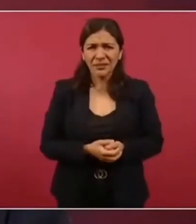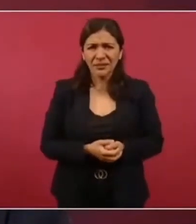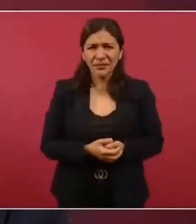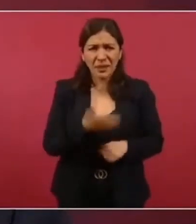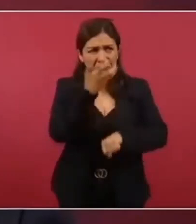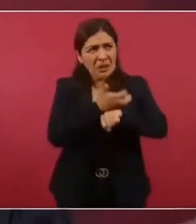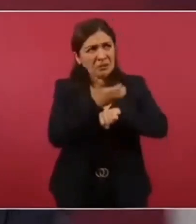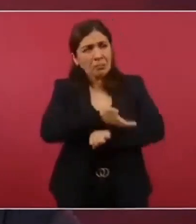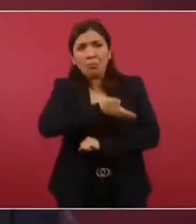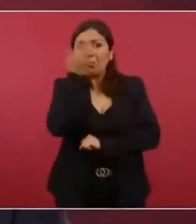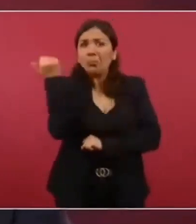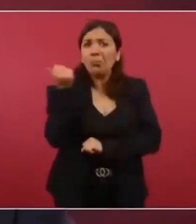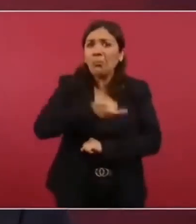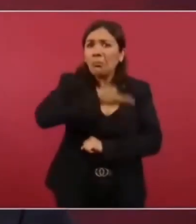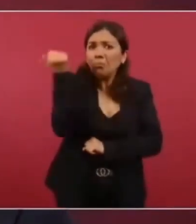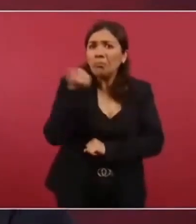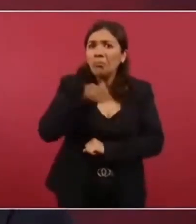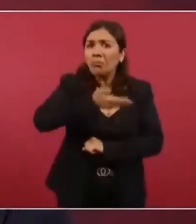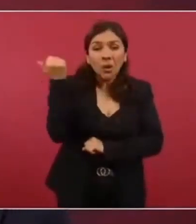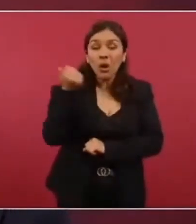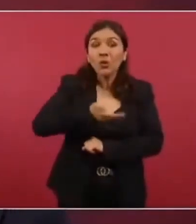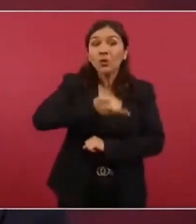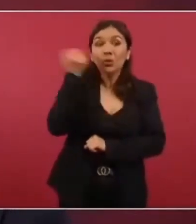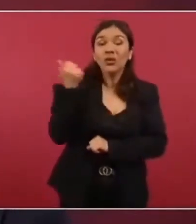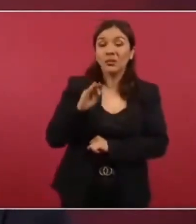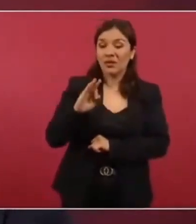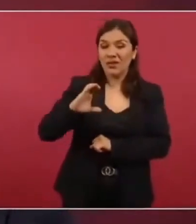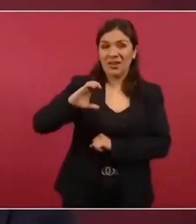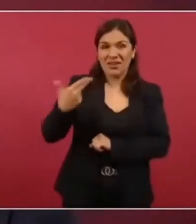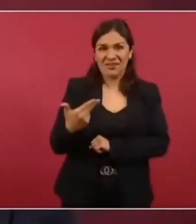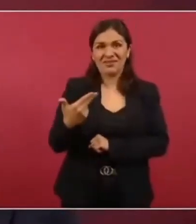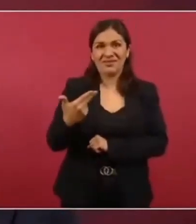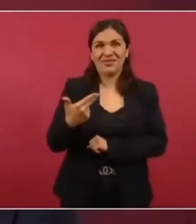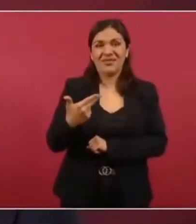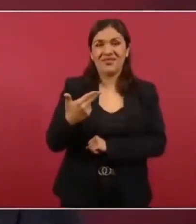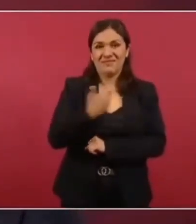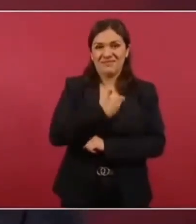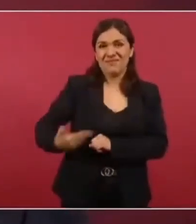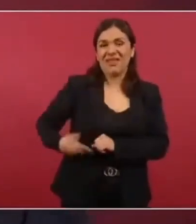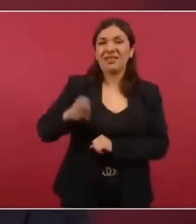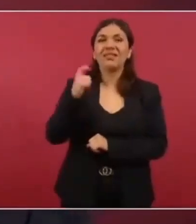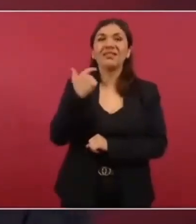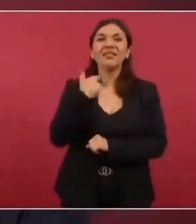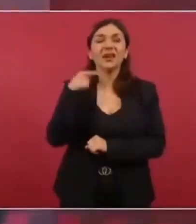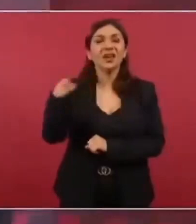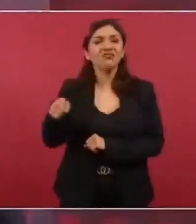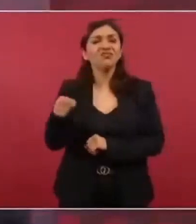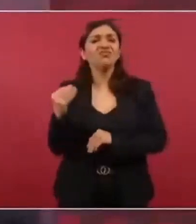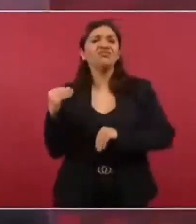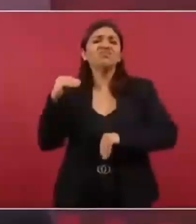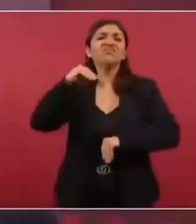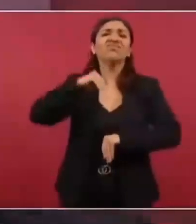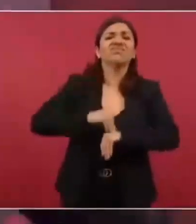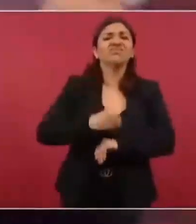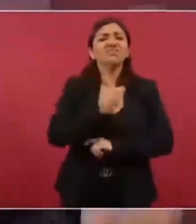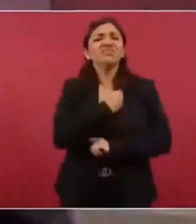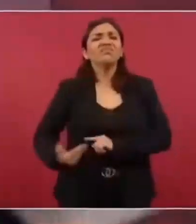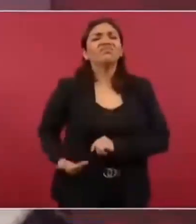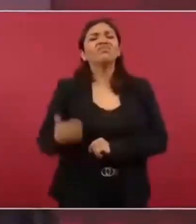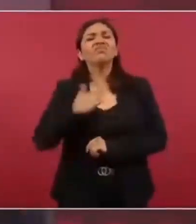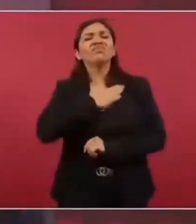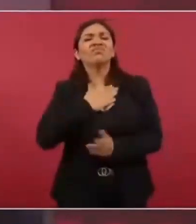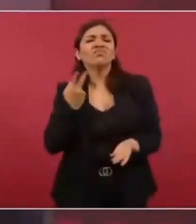No saben que Calderón se impuso mediante el fraude y para